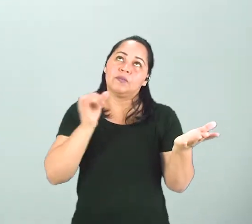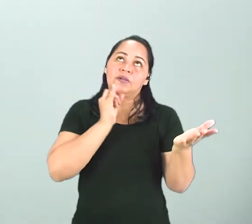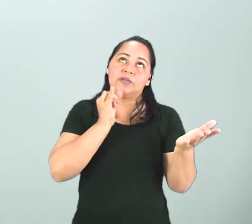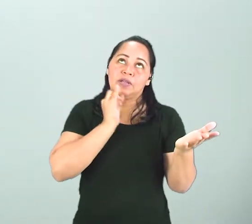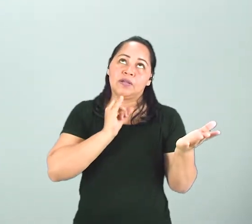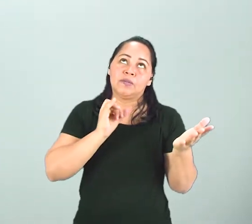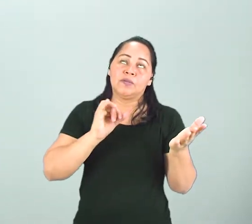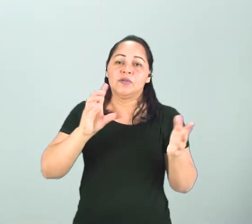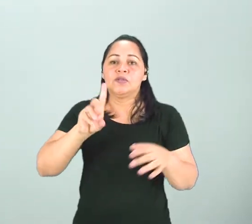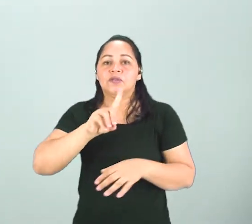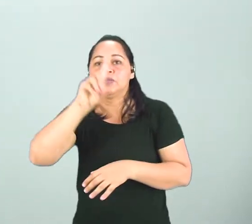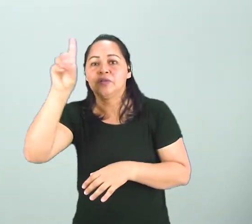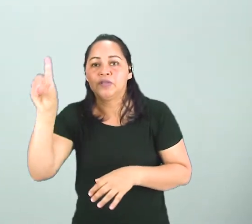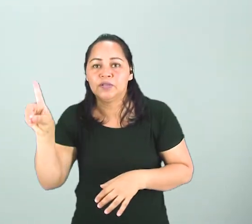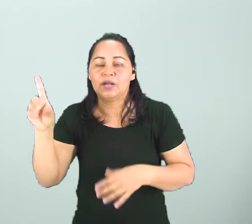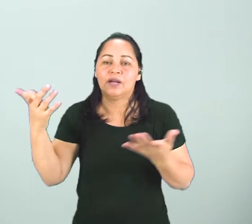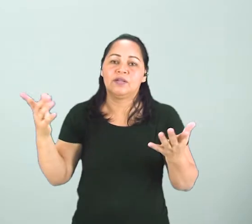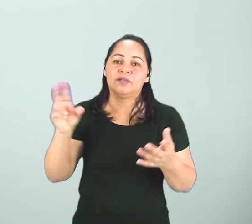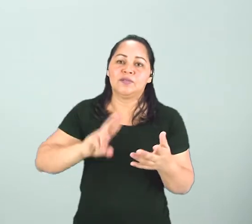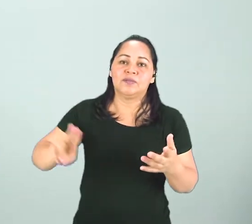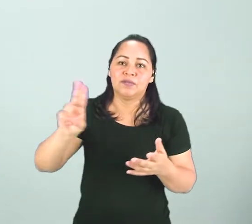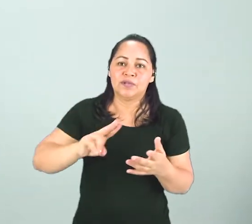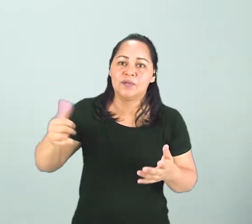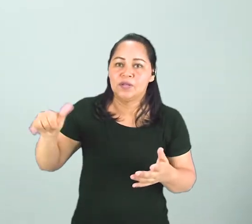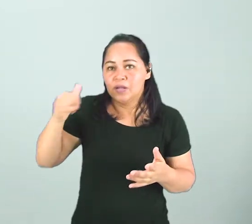ejemplo, cuando vamos a dormir. ¿Vale?